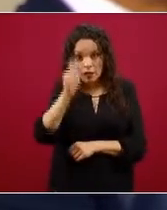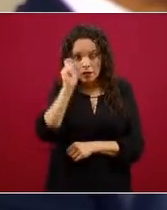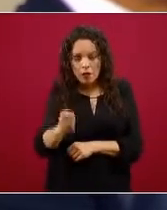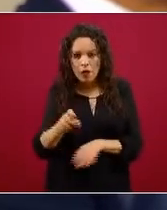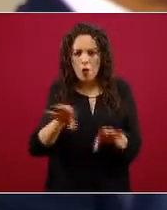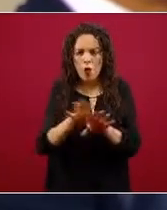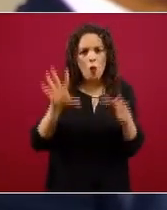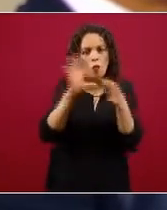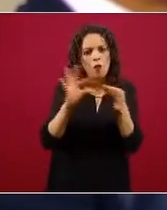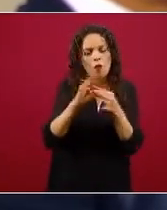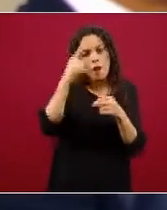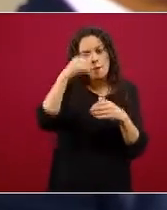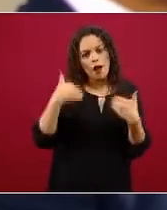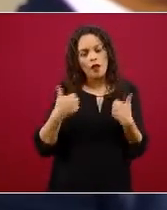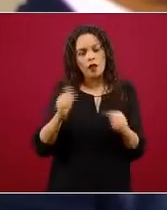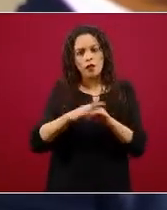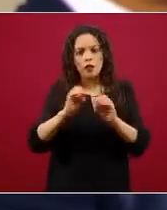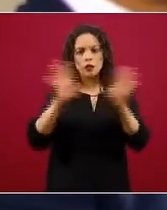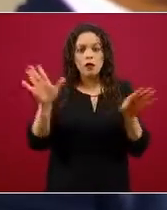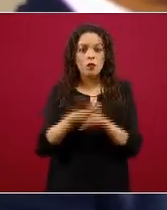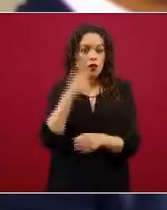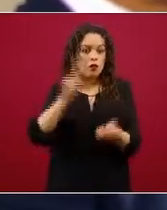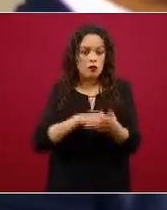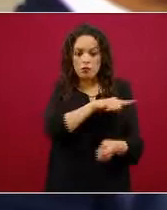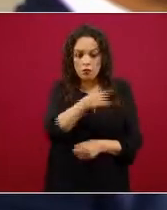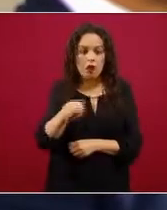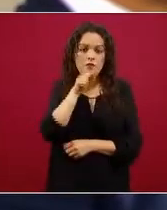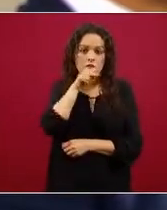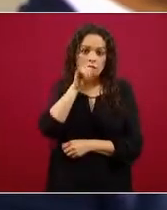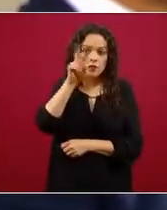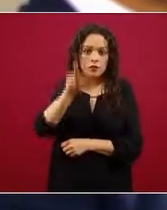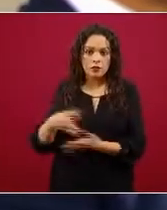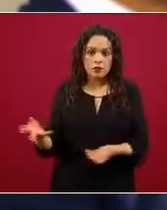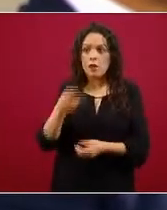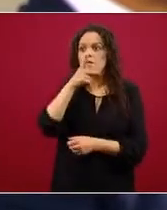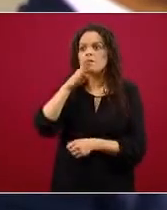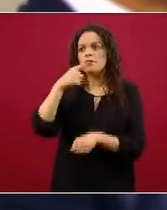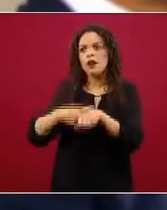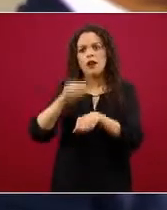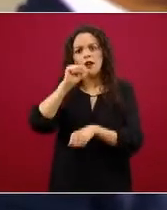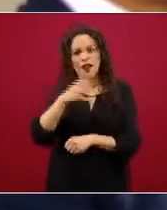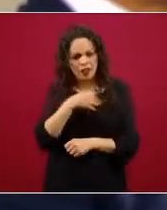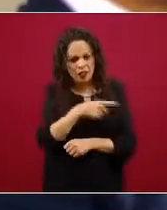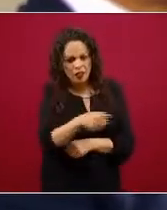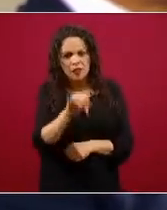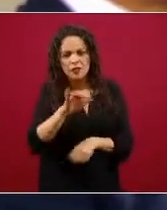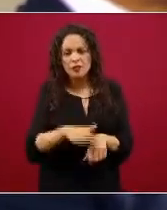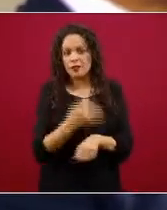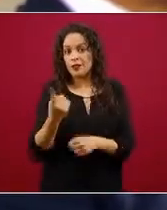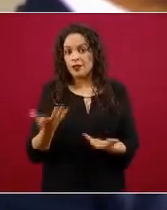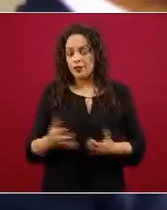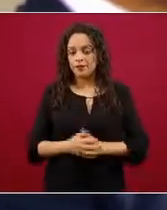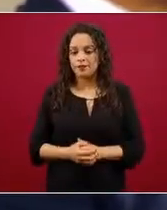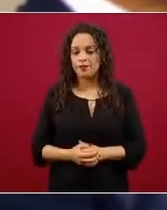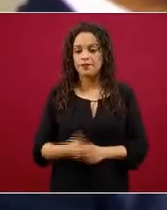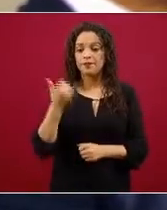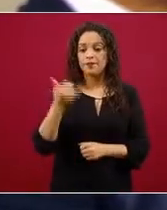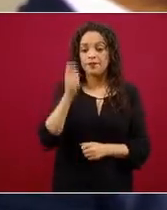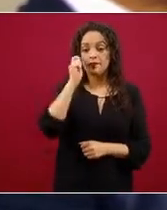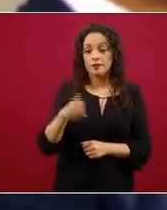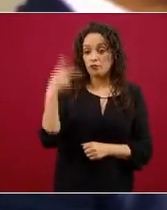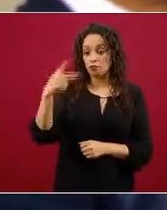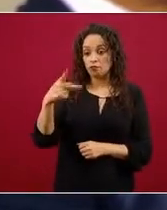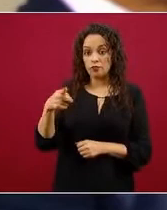explicación, hay mucha preocupación por eso. Y para la doctora Gisela, le quería preguntar si en esta población